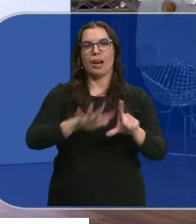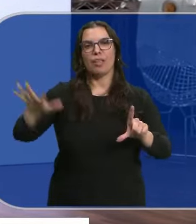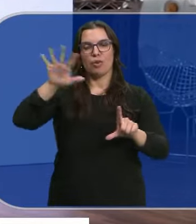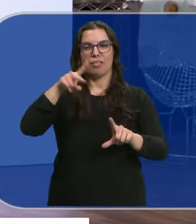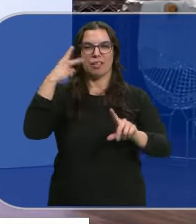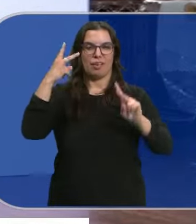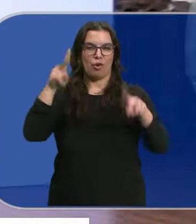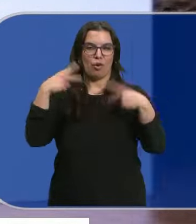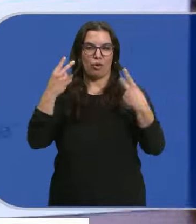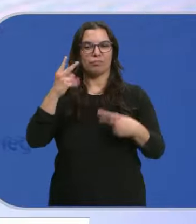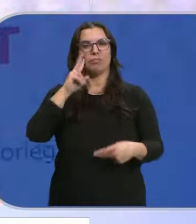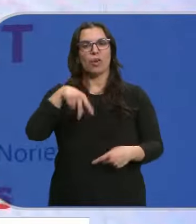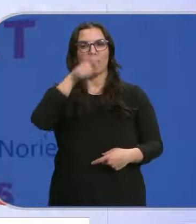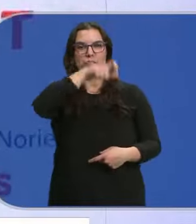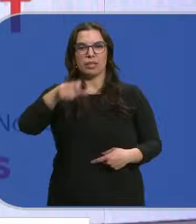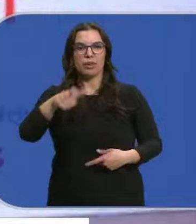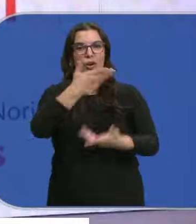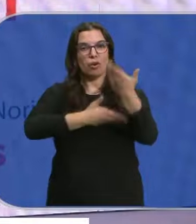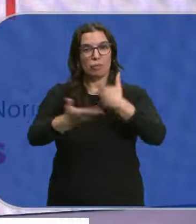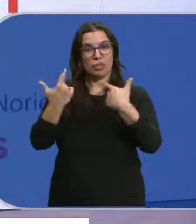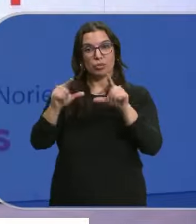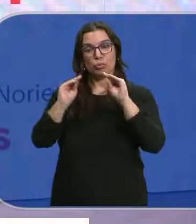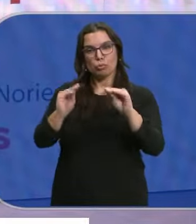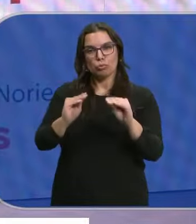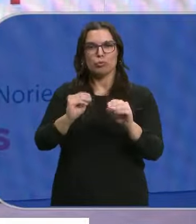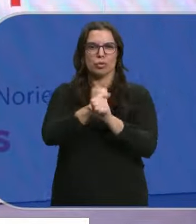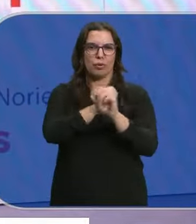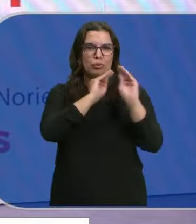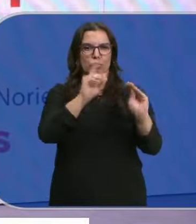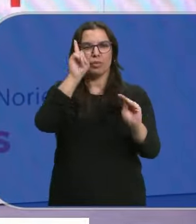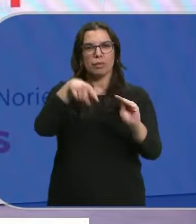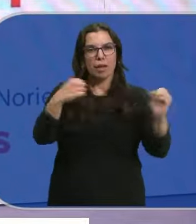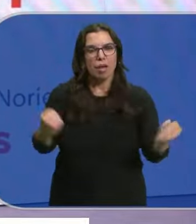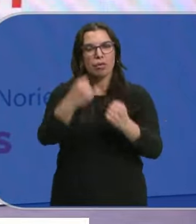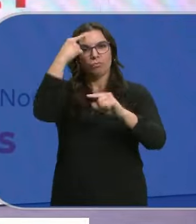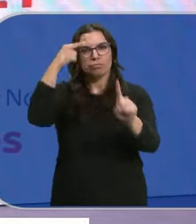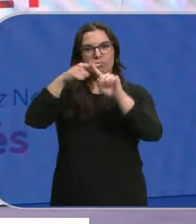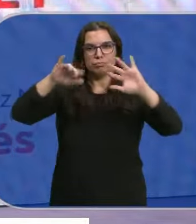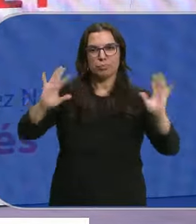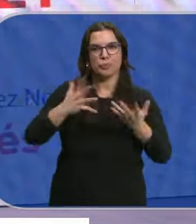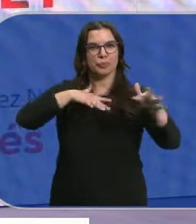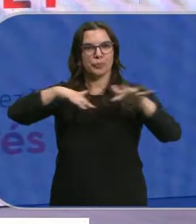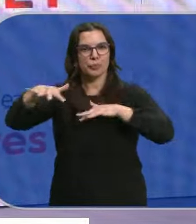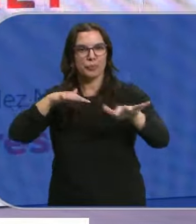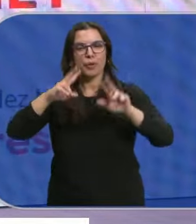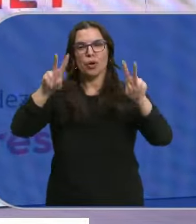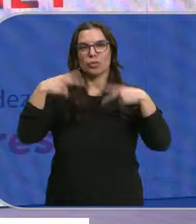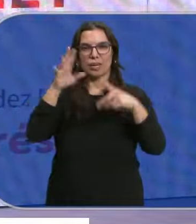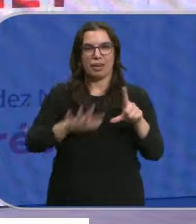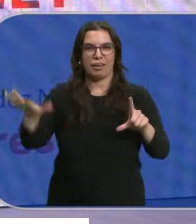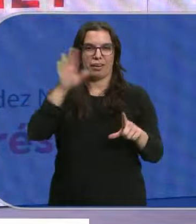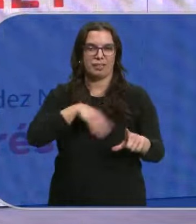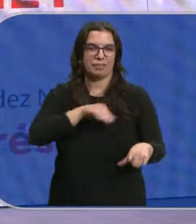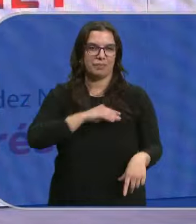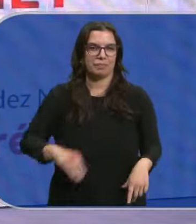Un galardón Que reconoce La labor de personas Que colaboran Con el sector Y por sus acciones Encaminadas a favorecer Y dinamizar La hostelería nacional